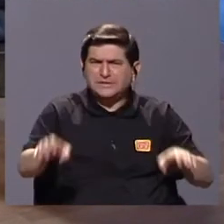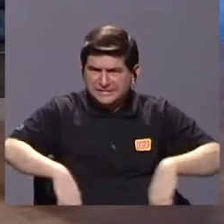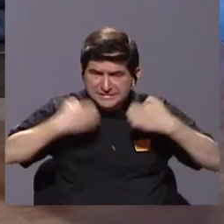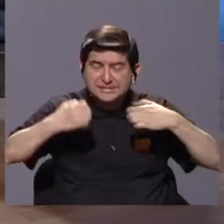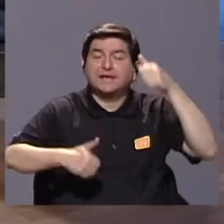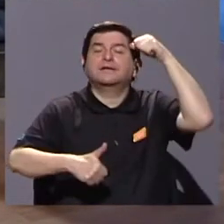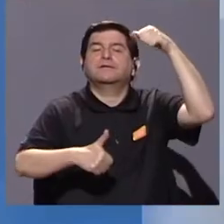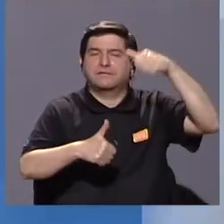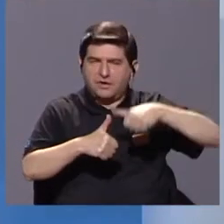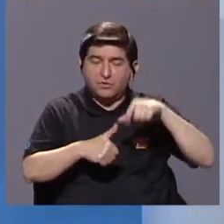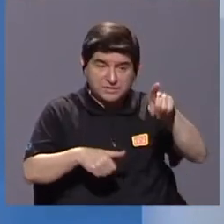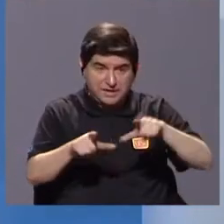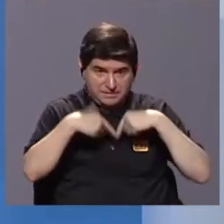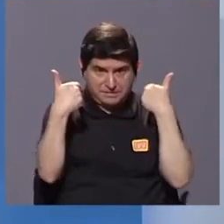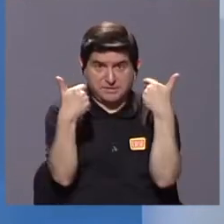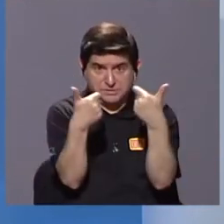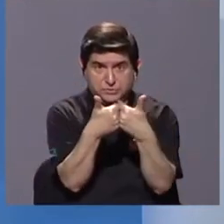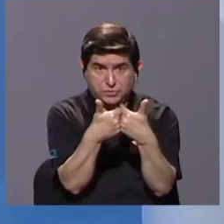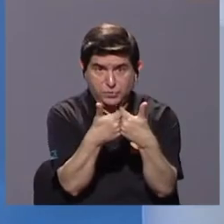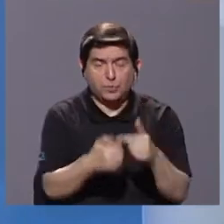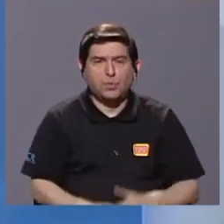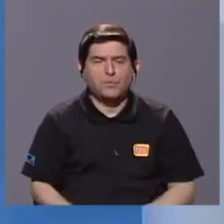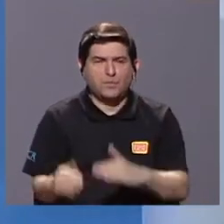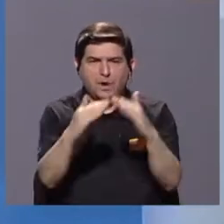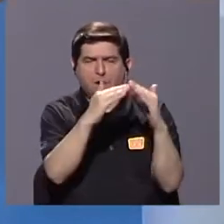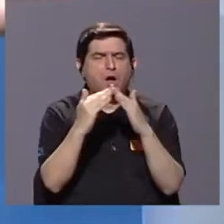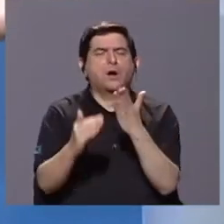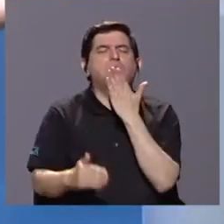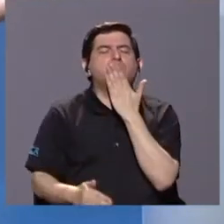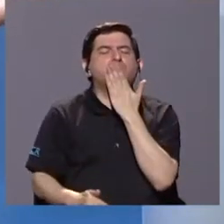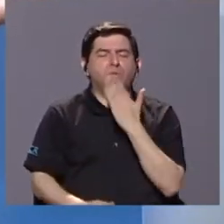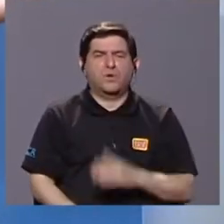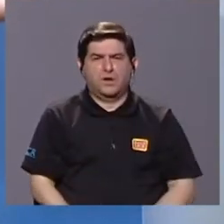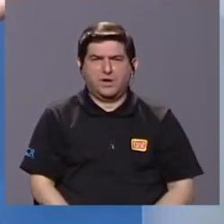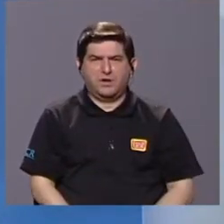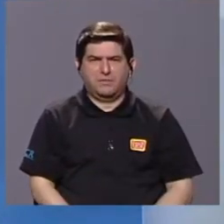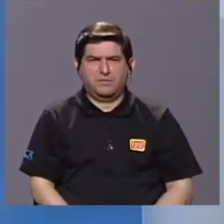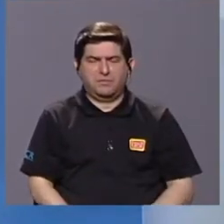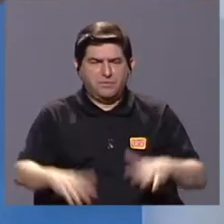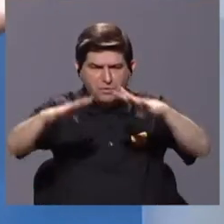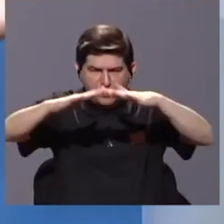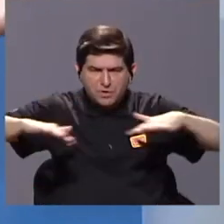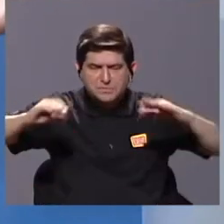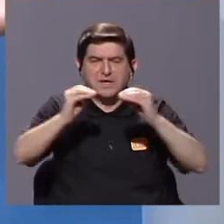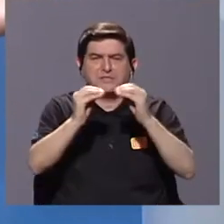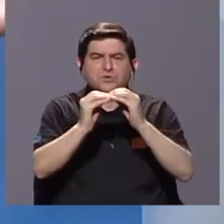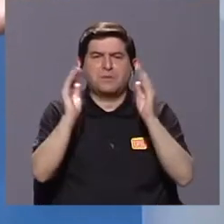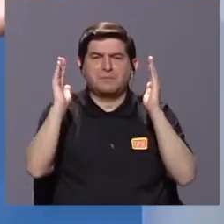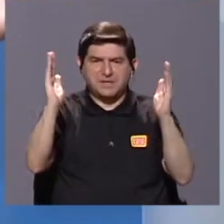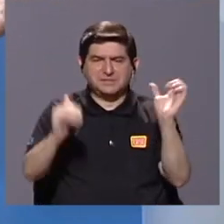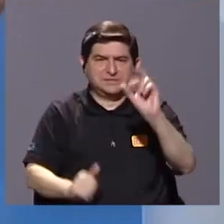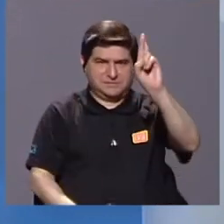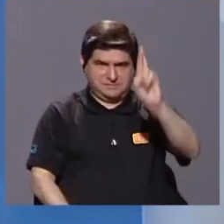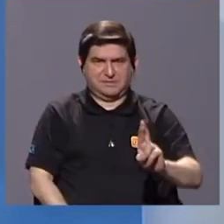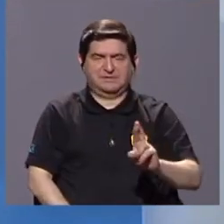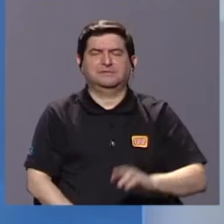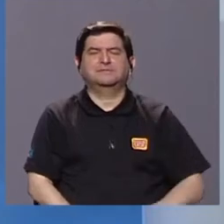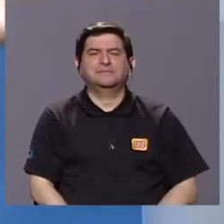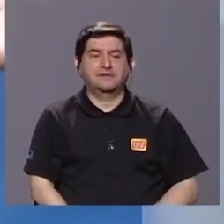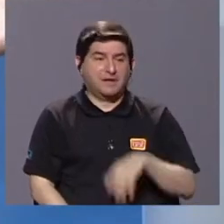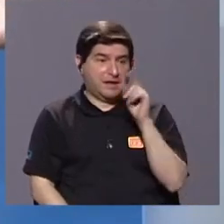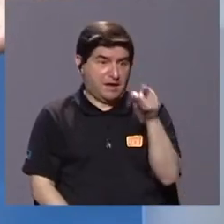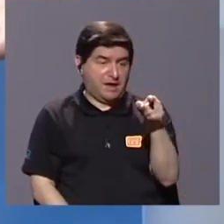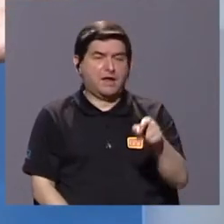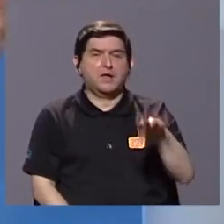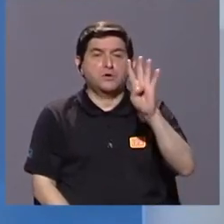recordemos que son el pueblo indígena que se extiende a mayor territorio en Costa Rica. sea, esa gente